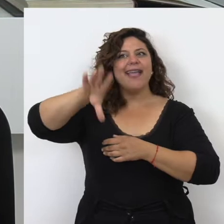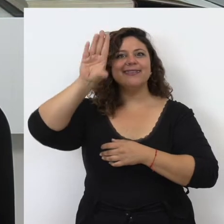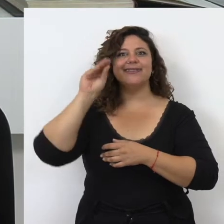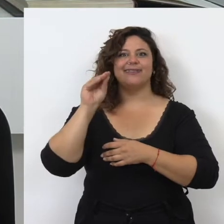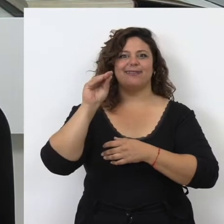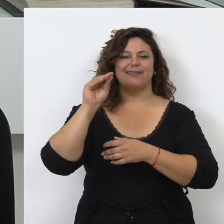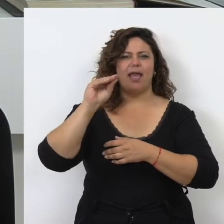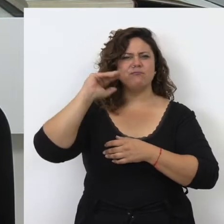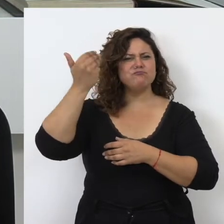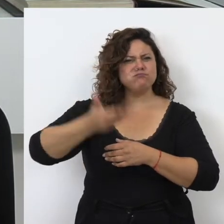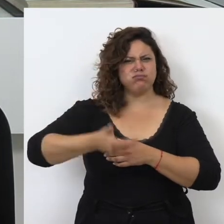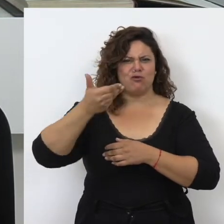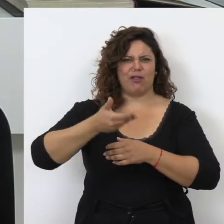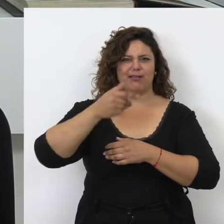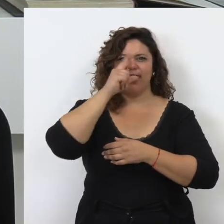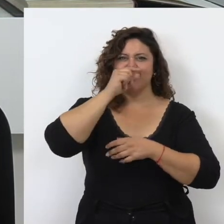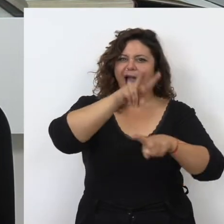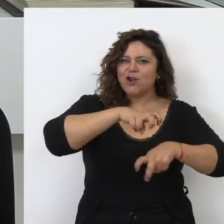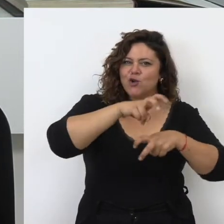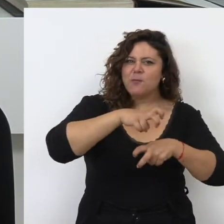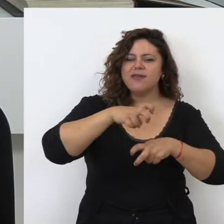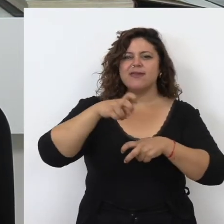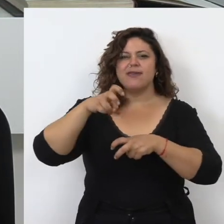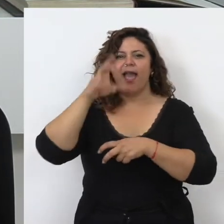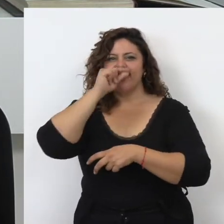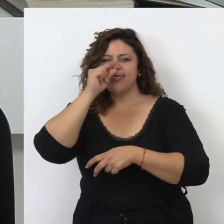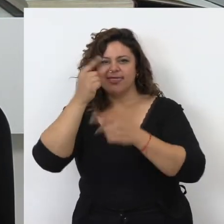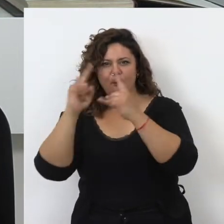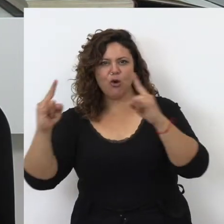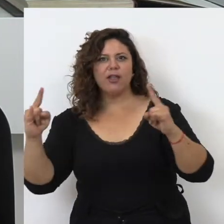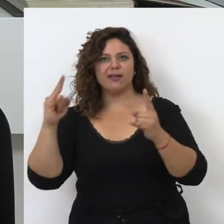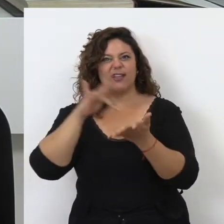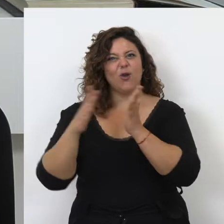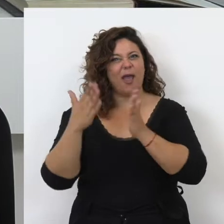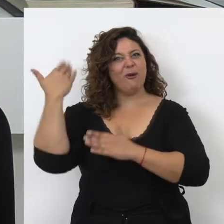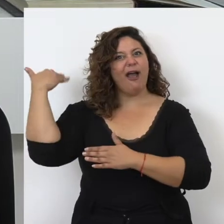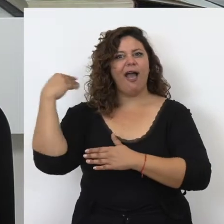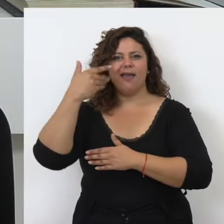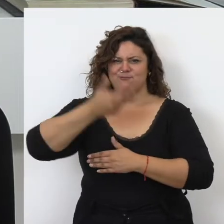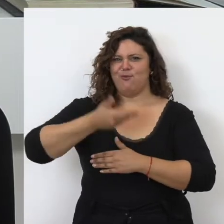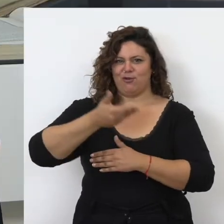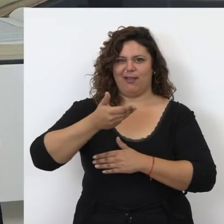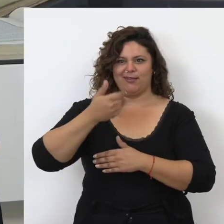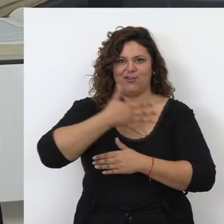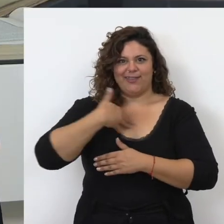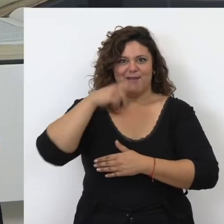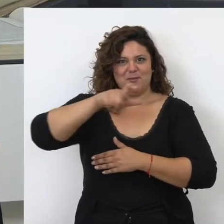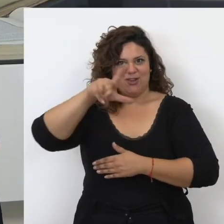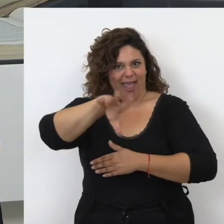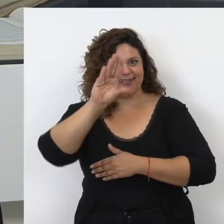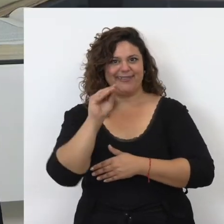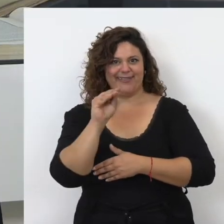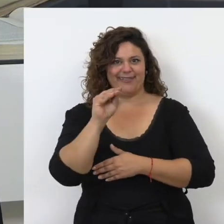importancia que tuvo la agronomía y la botánica en esta época histórica. Puesto que,